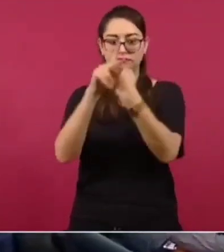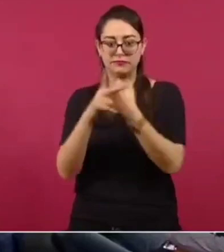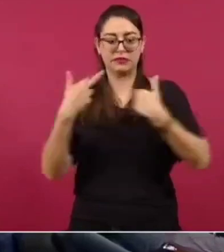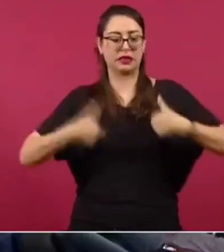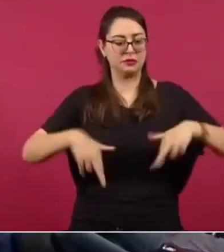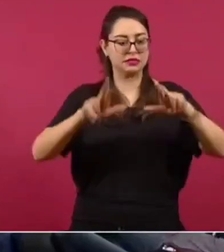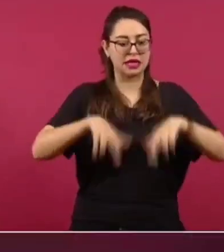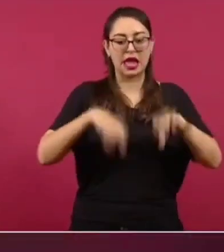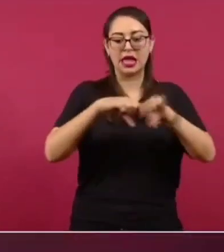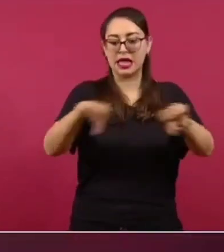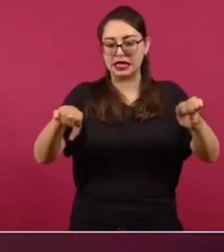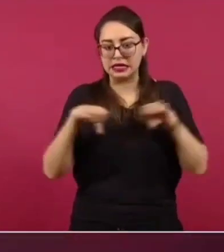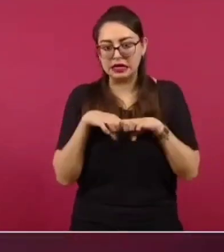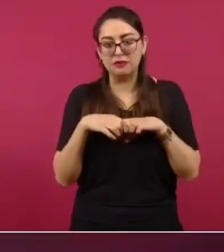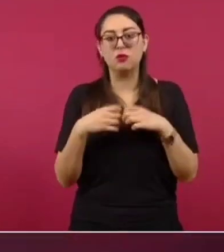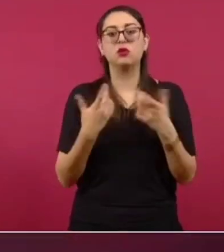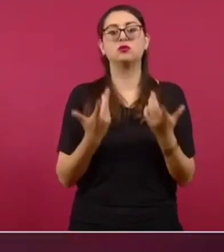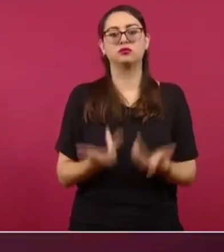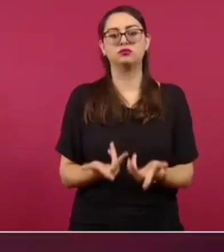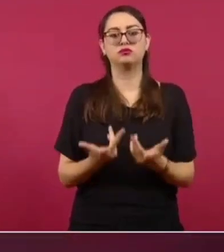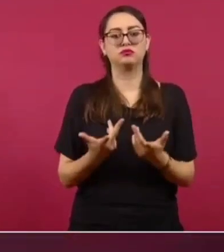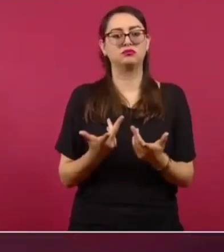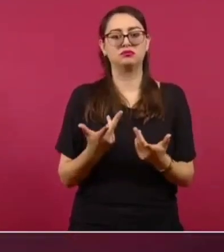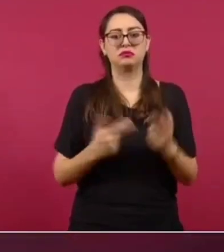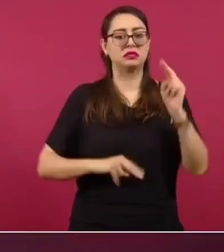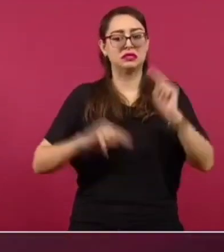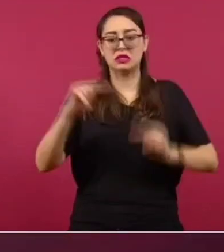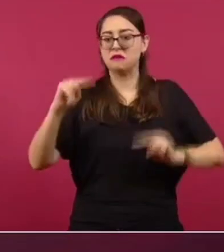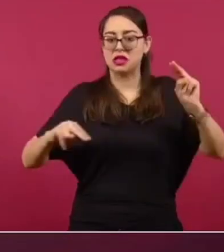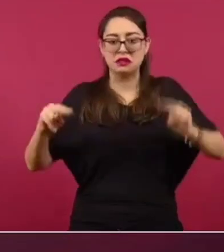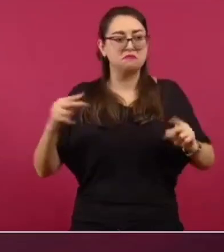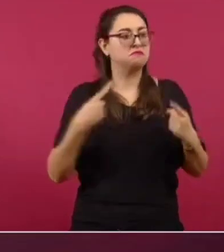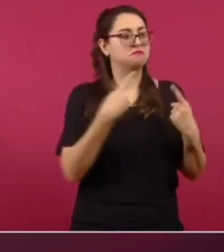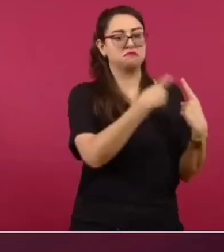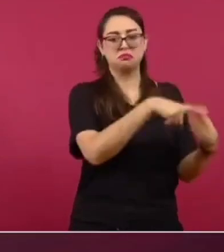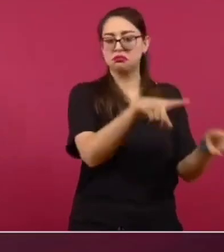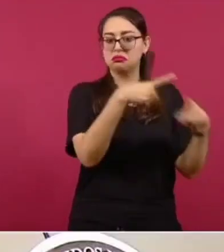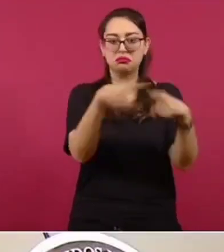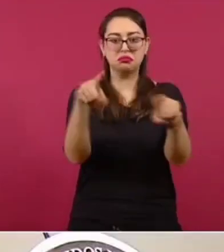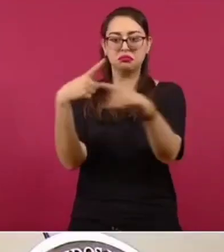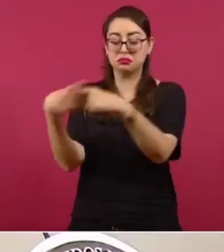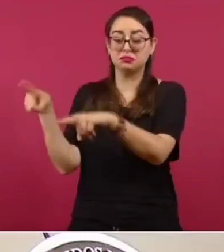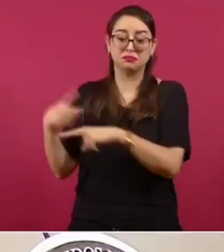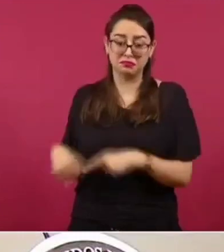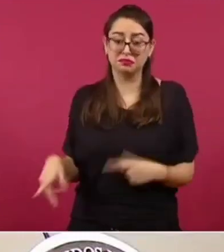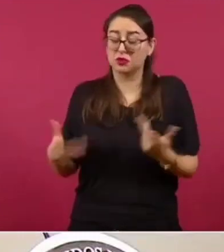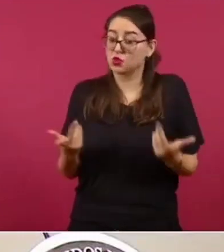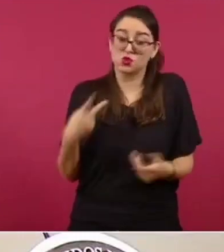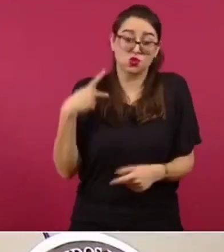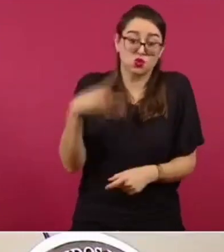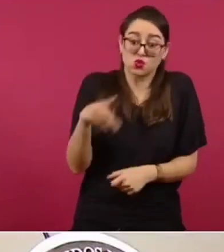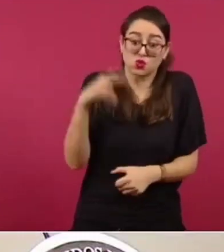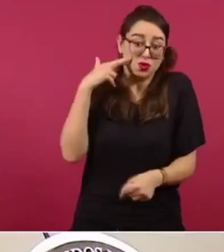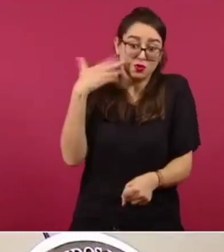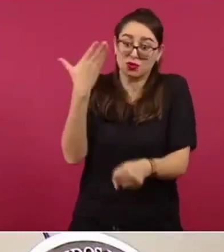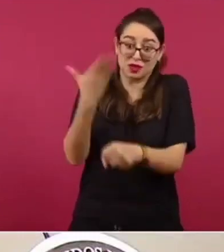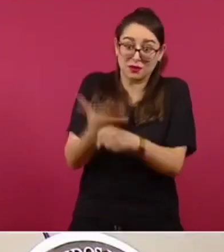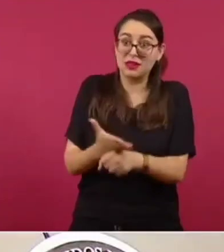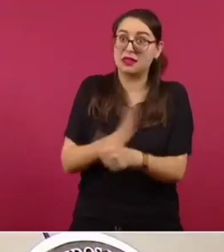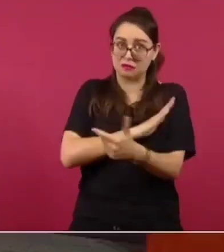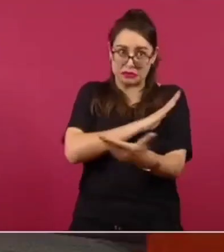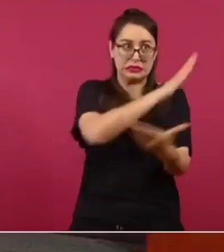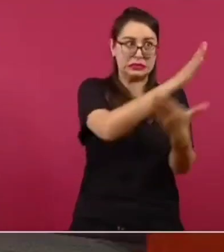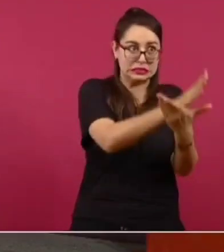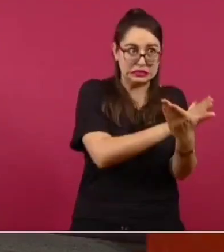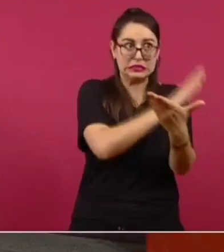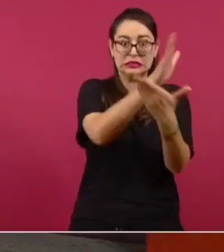personal de diferentes grados y de diferentes funciones atienden estas invitaciones y desarrollan